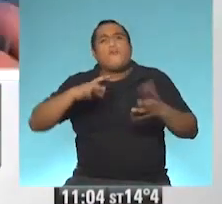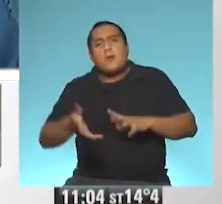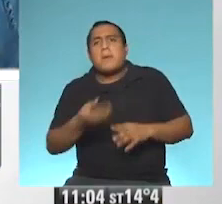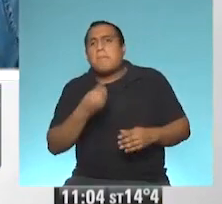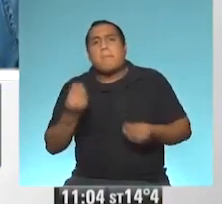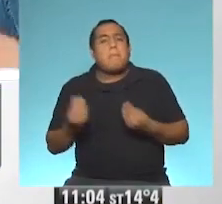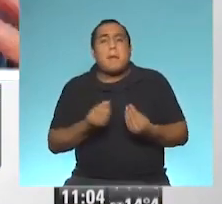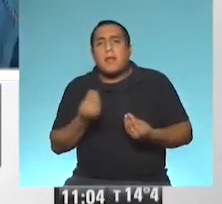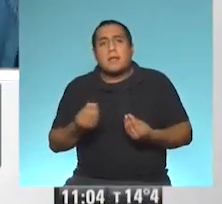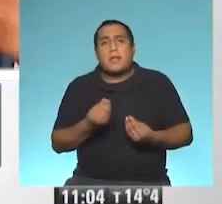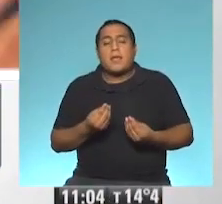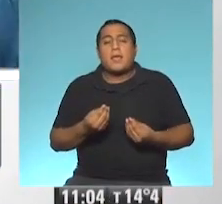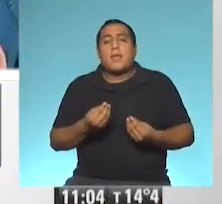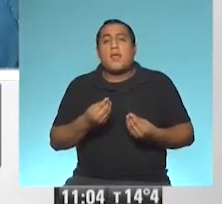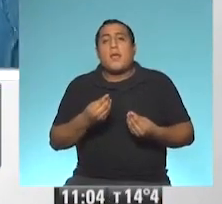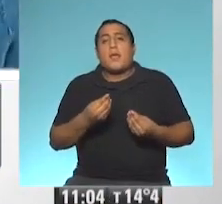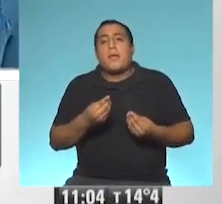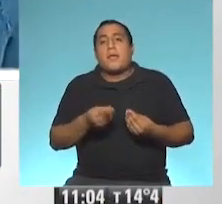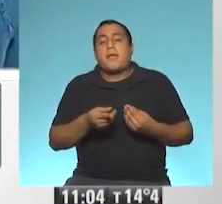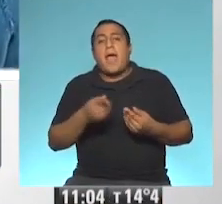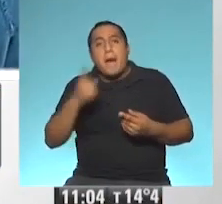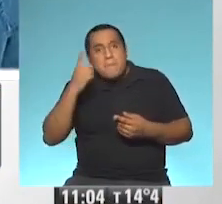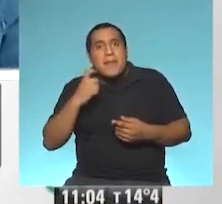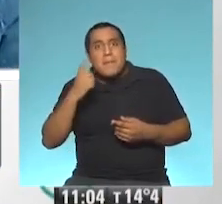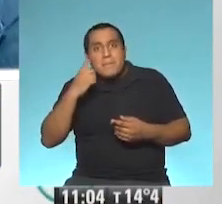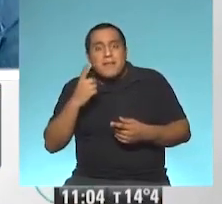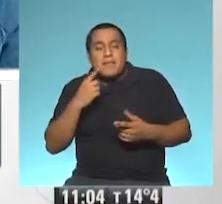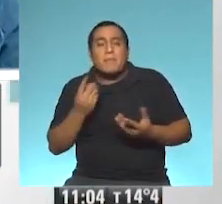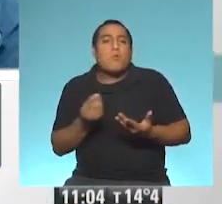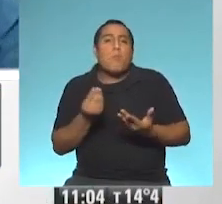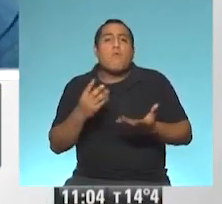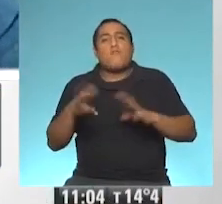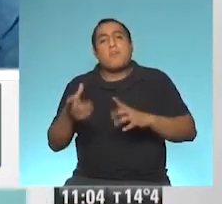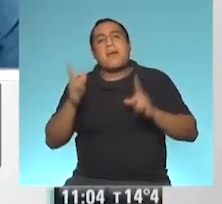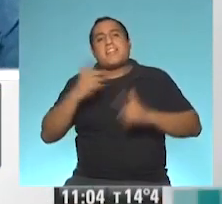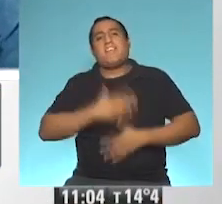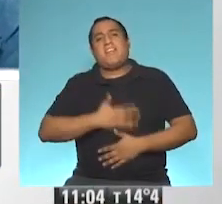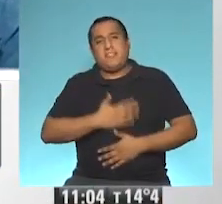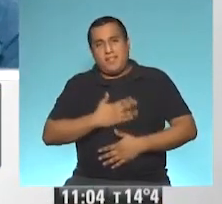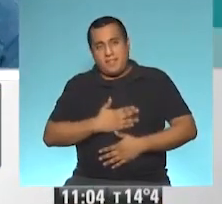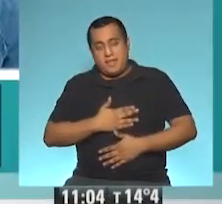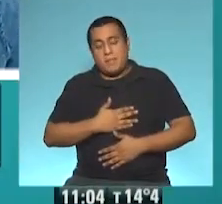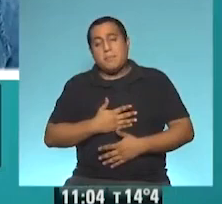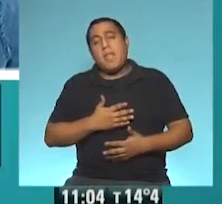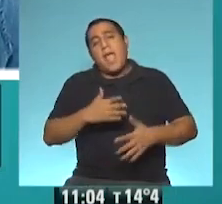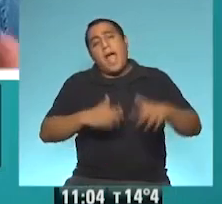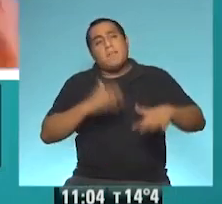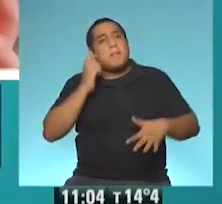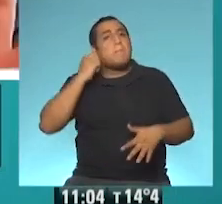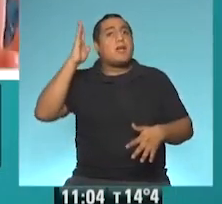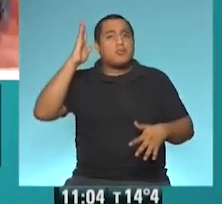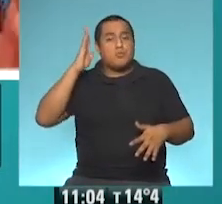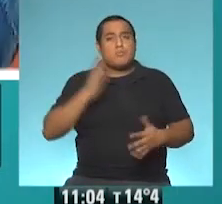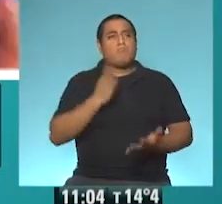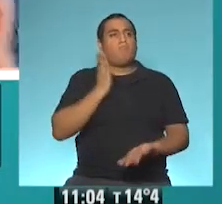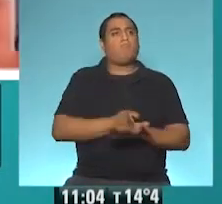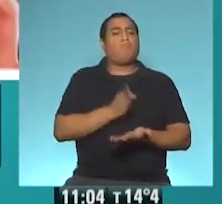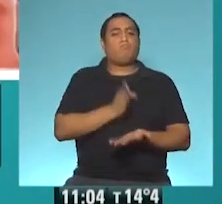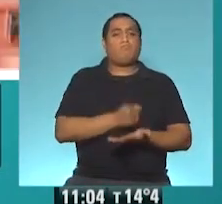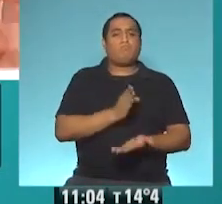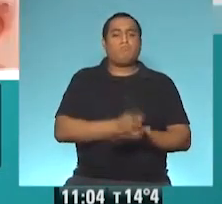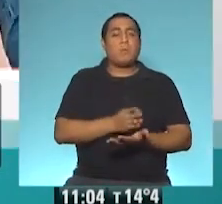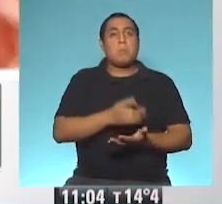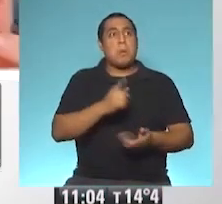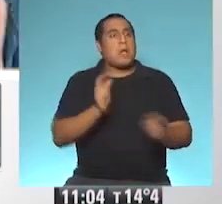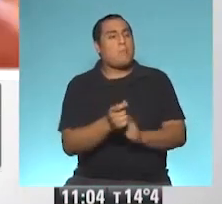llevarlos a ese juego y a ese aprendizaje de manera divertida. Creo que a veces los adultos estamos mucho más estructurados ante un